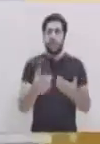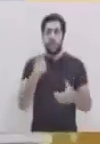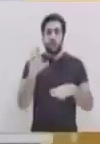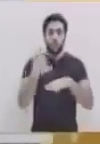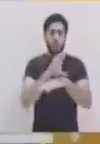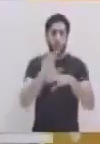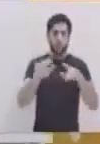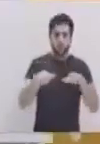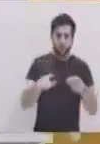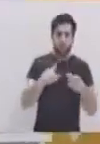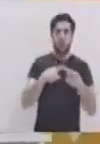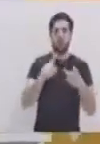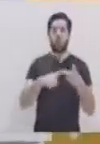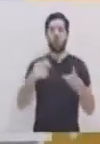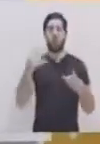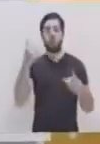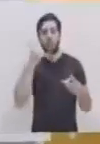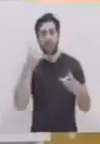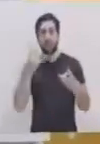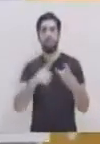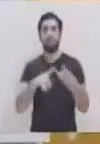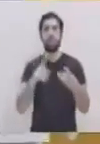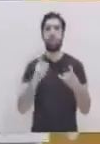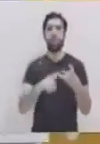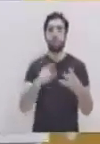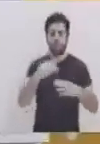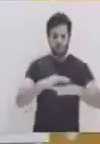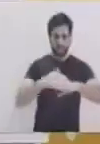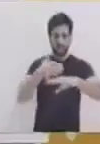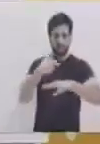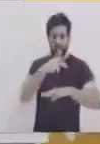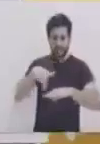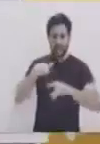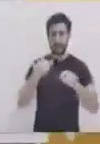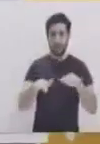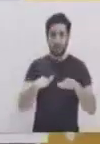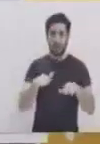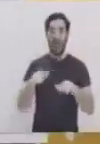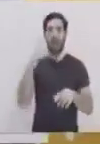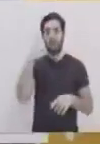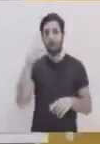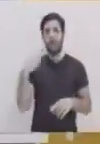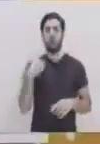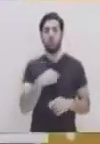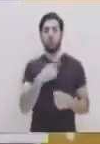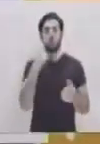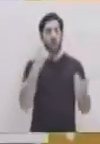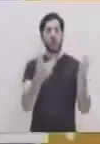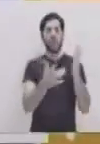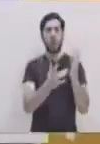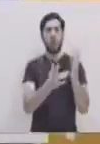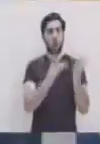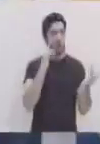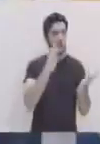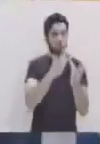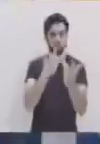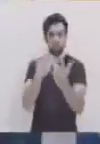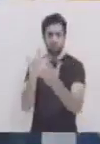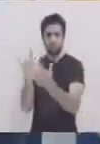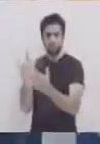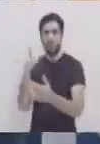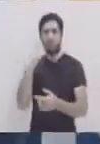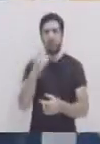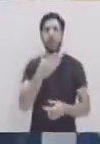computadora, el celular, esos dispositivos móviles que nos ayudan a estar en interacción con la tecnología y tener